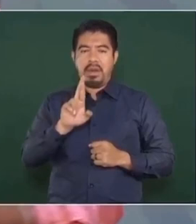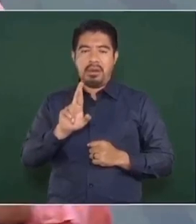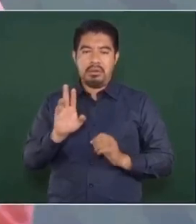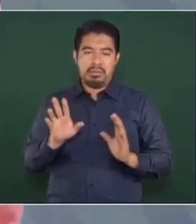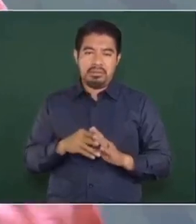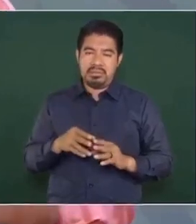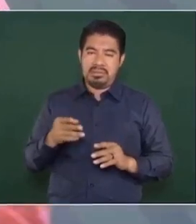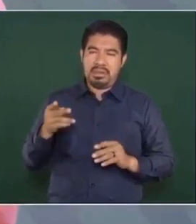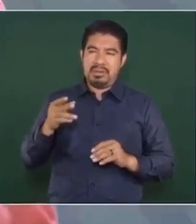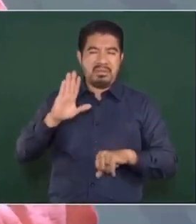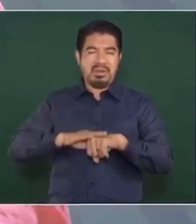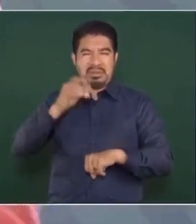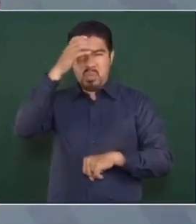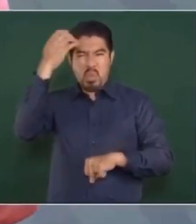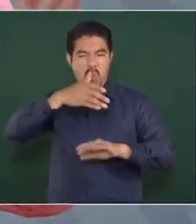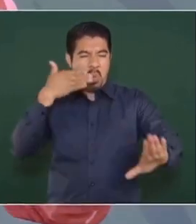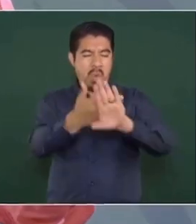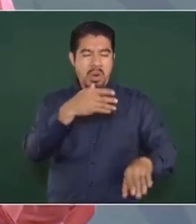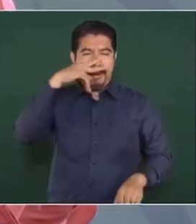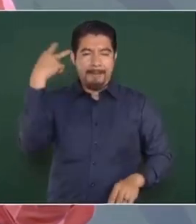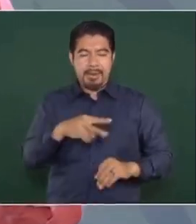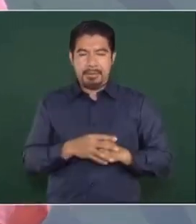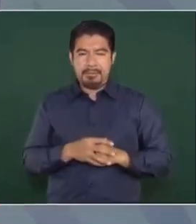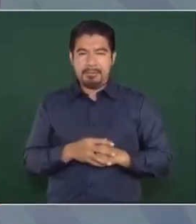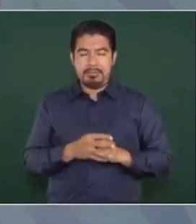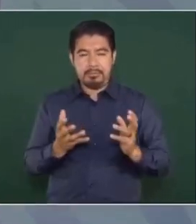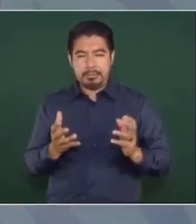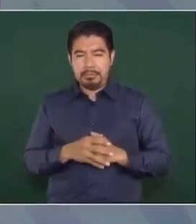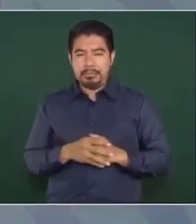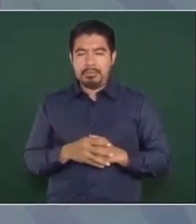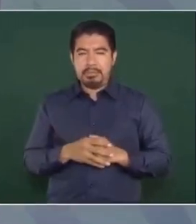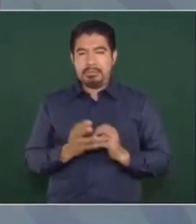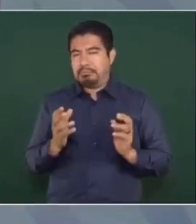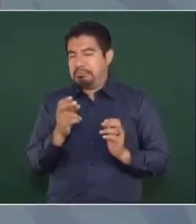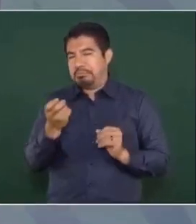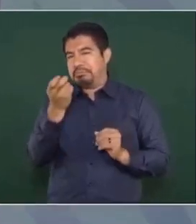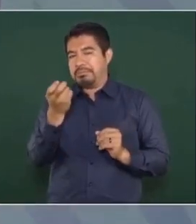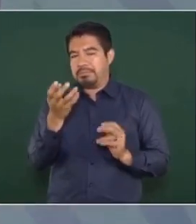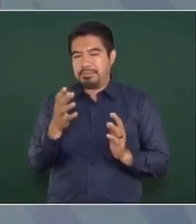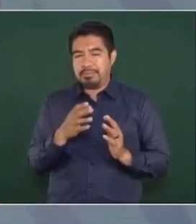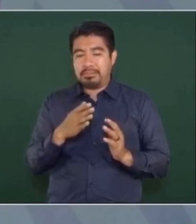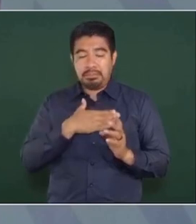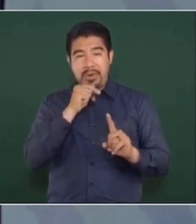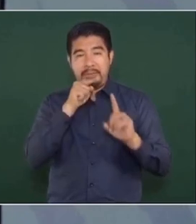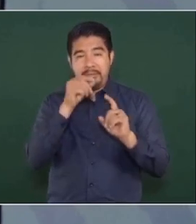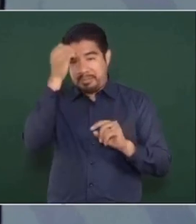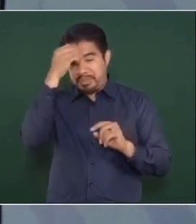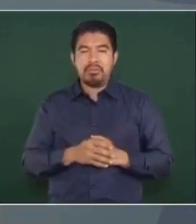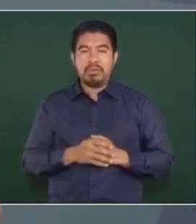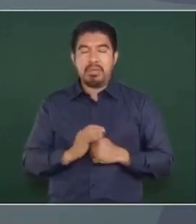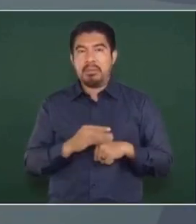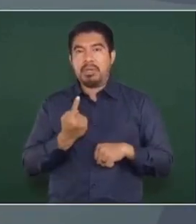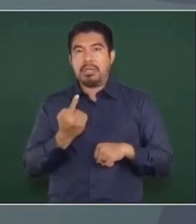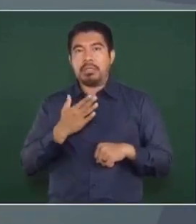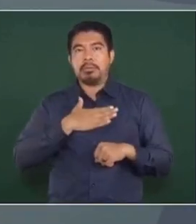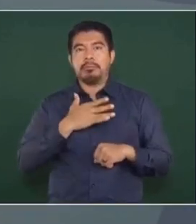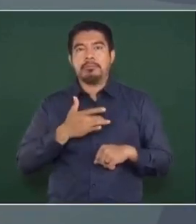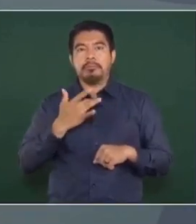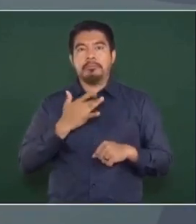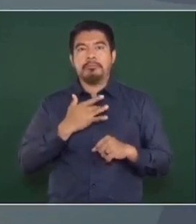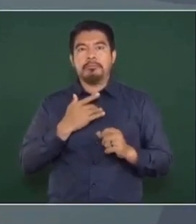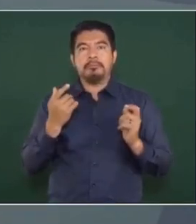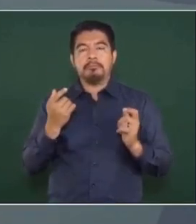esos le han hecho mucho daño a México. Entonces por eso digo no soy objetivo porque sostengo